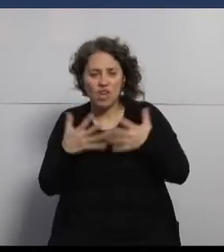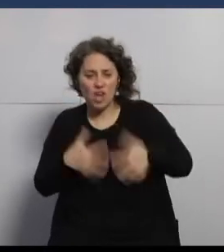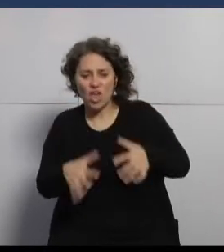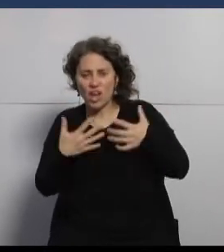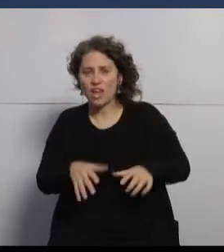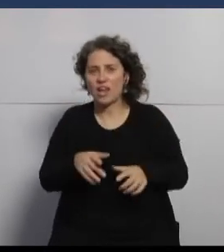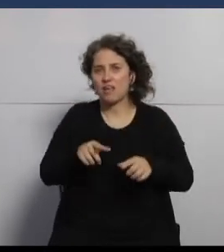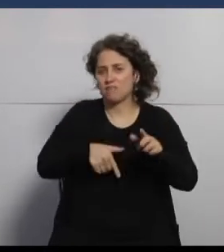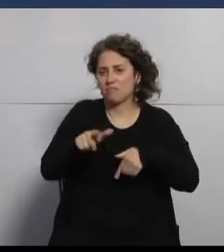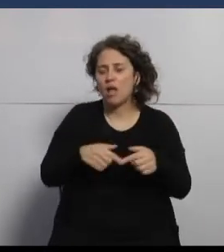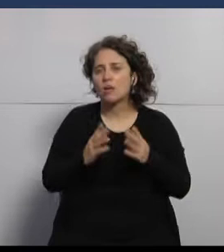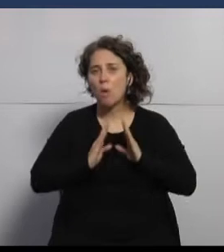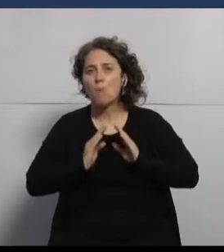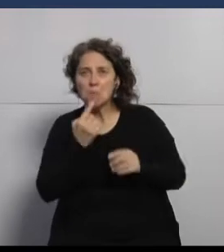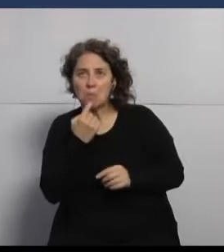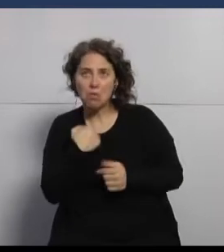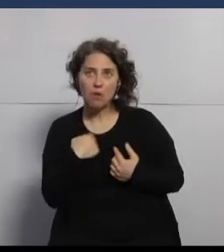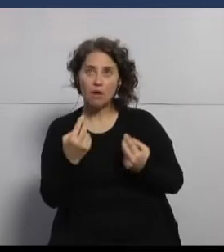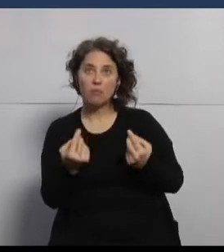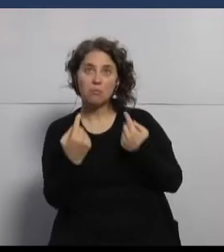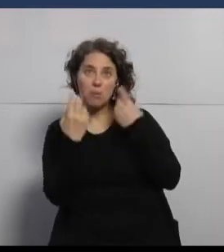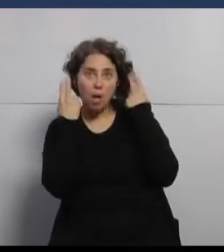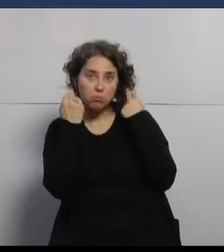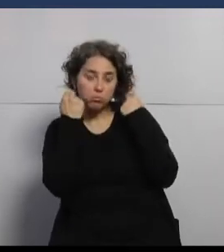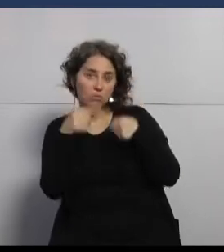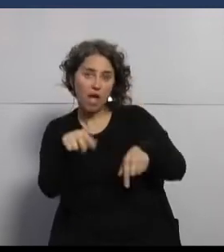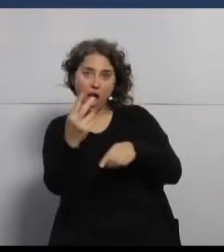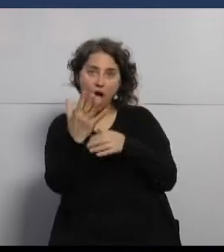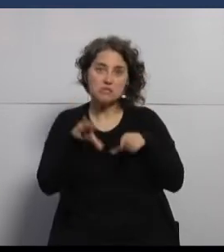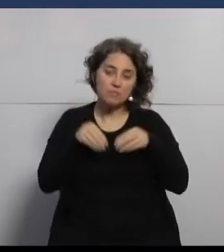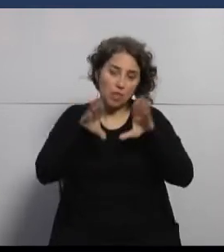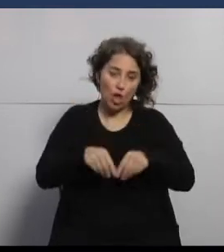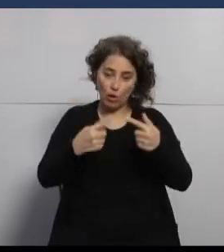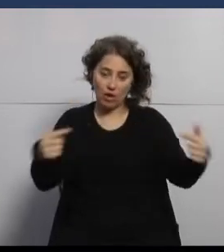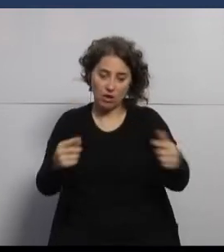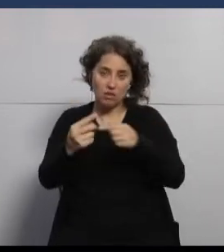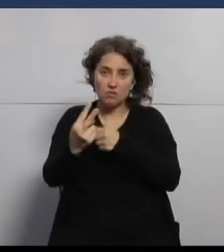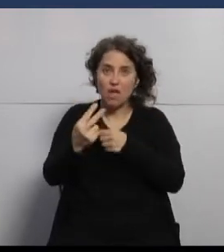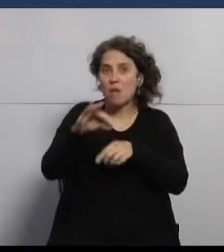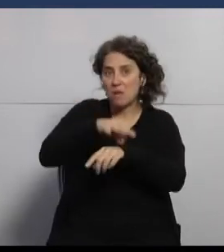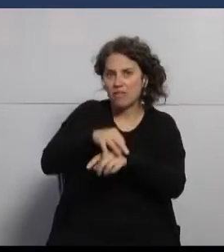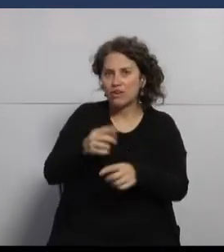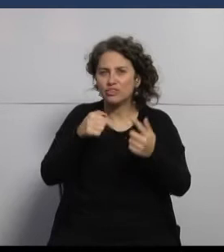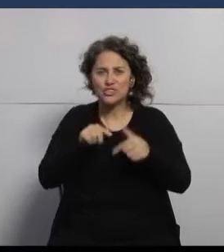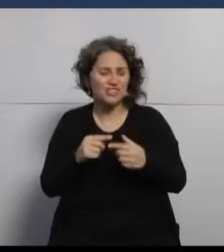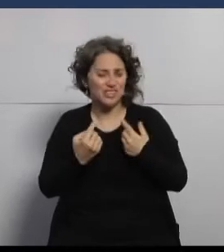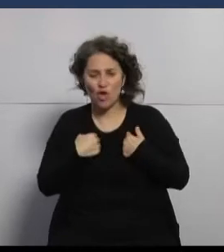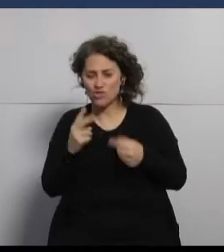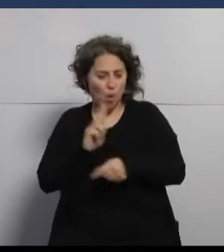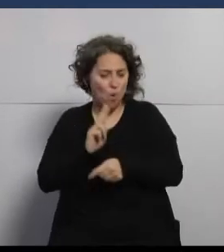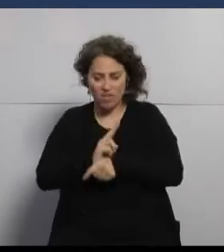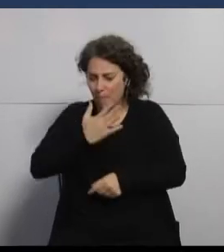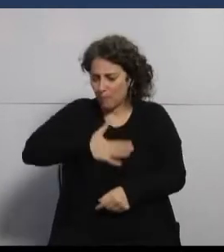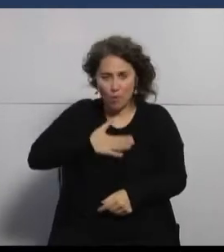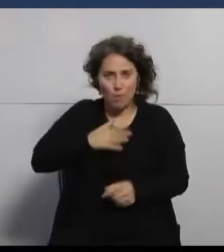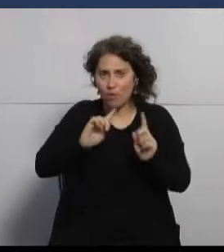profundamente pasivos. Y esto ha llevado a una pésima interpretación del papel del cuidado. ¿De acuerdo? No enteremos los temas